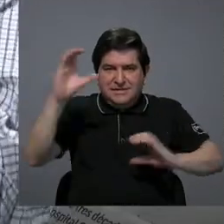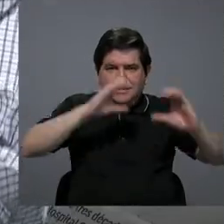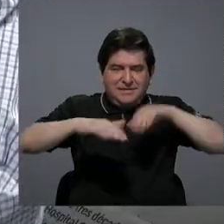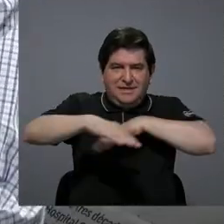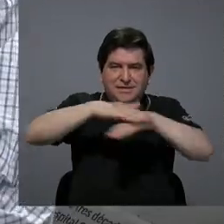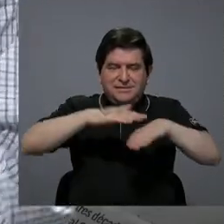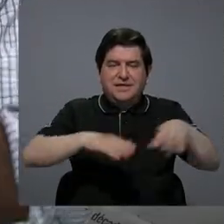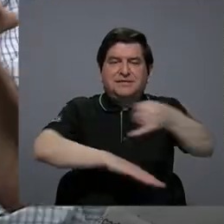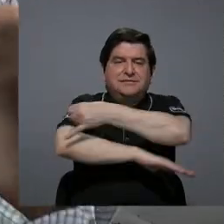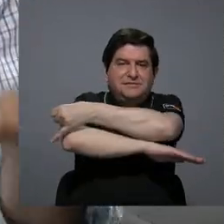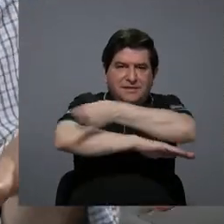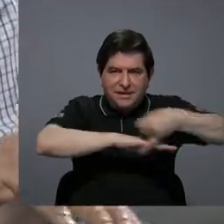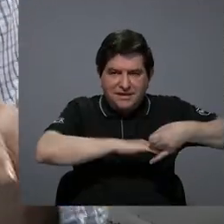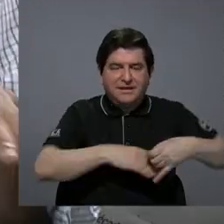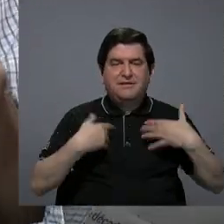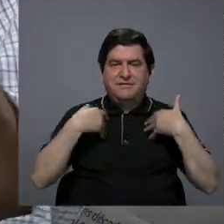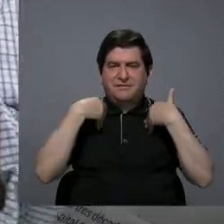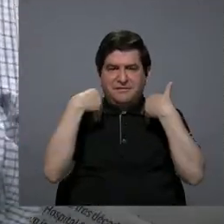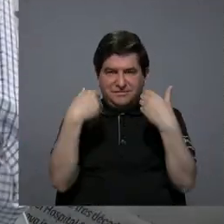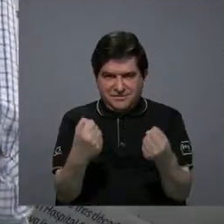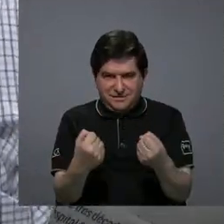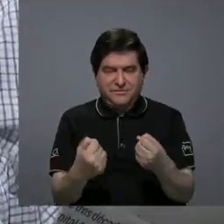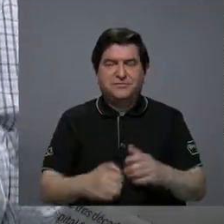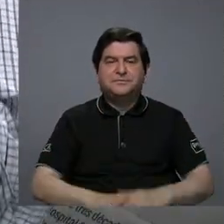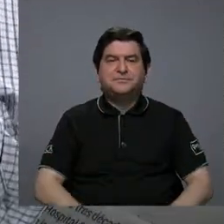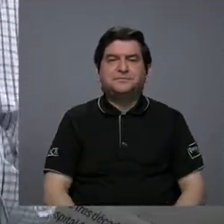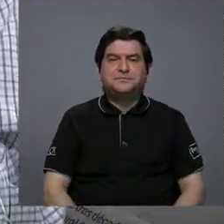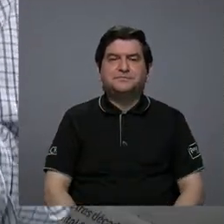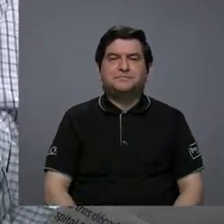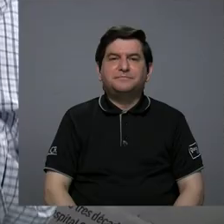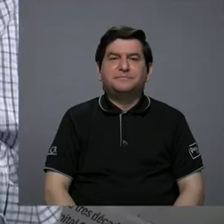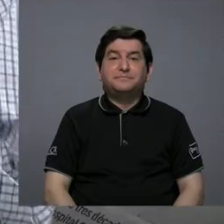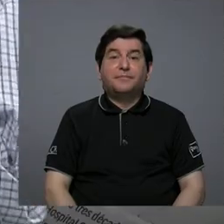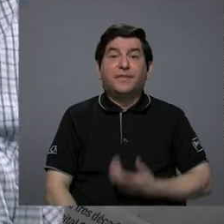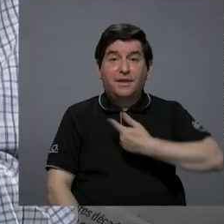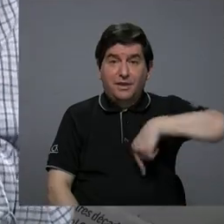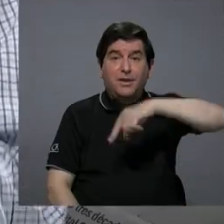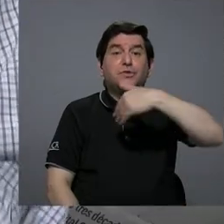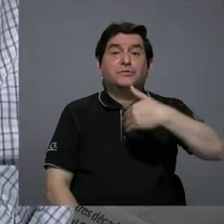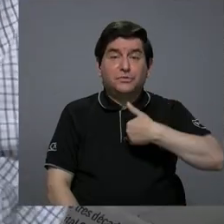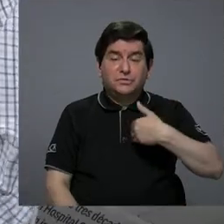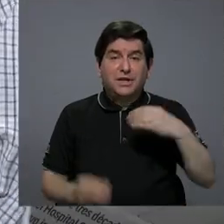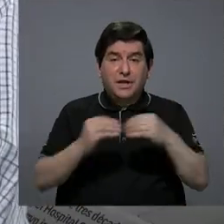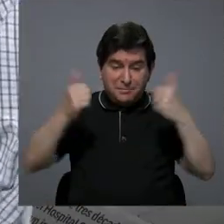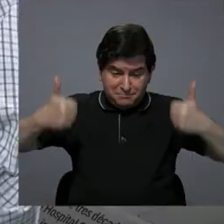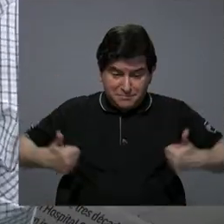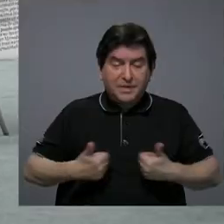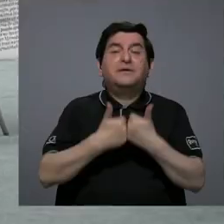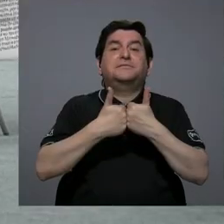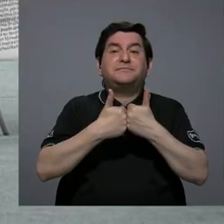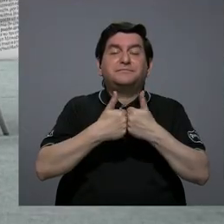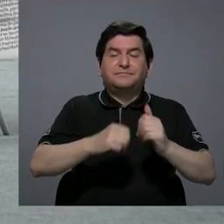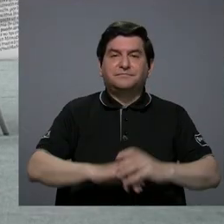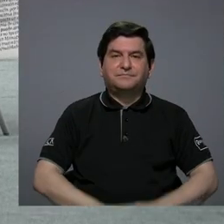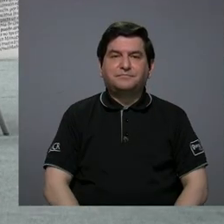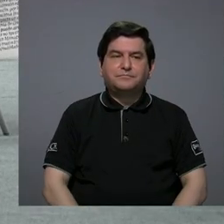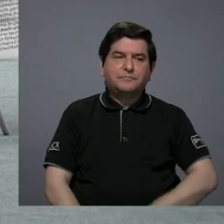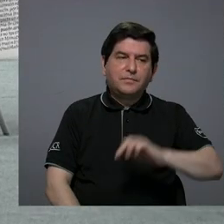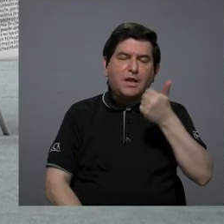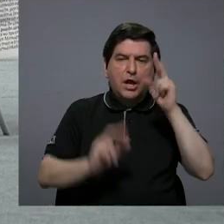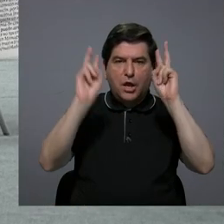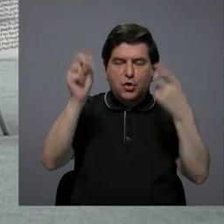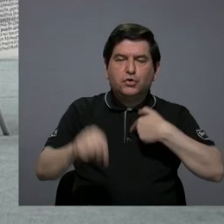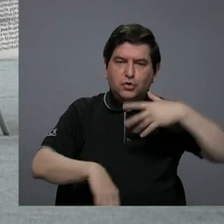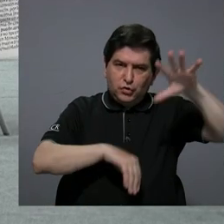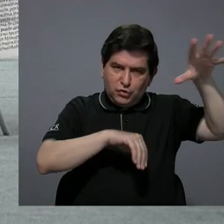básicas de ingeniería de salud y que es donde tenemos más retos y el otro tema